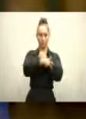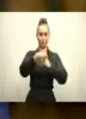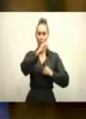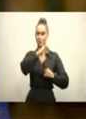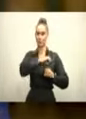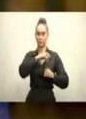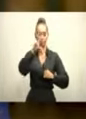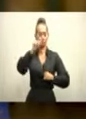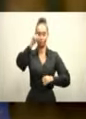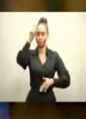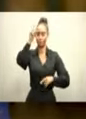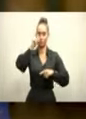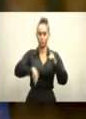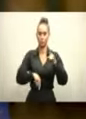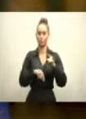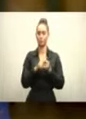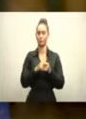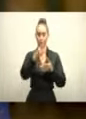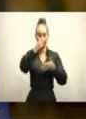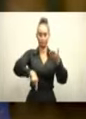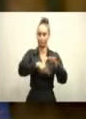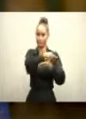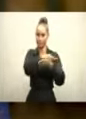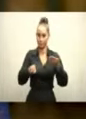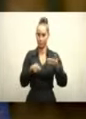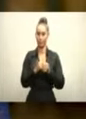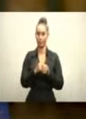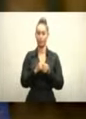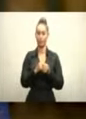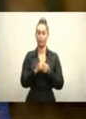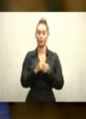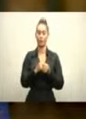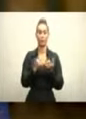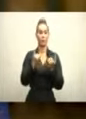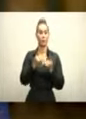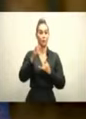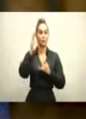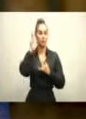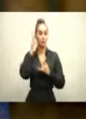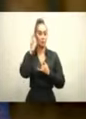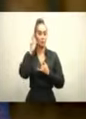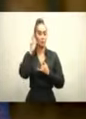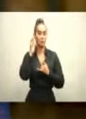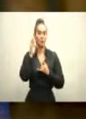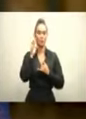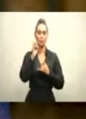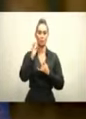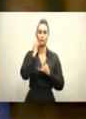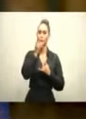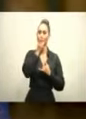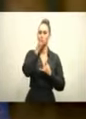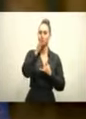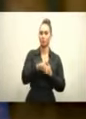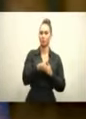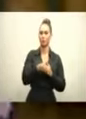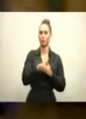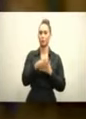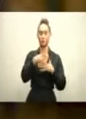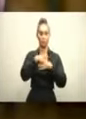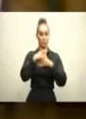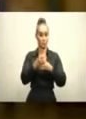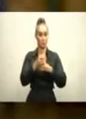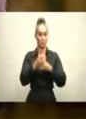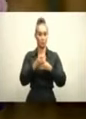Por escuchar a la ciudadanía y por interés de la Nación, fue que nombramos un Ministerio Público independiente